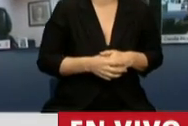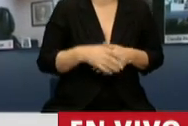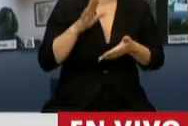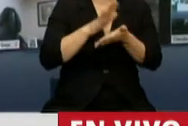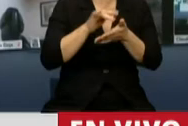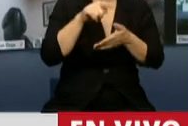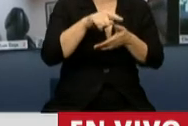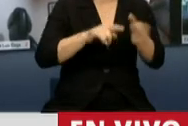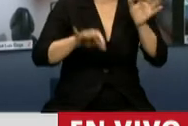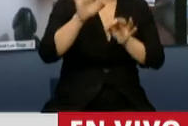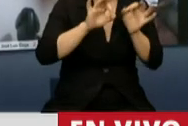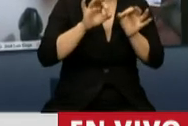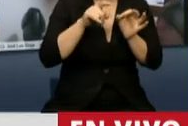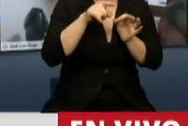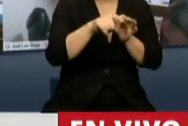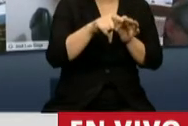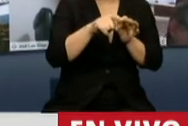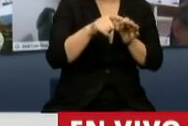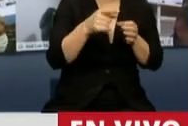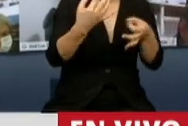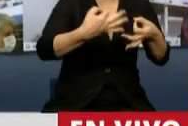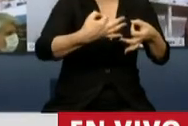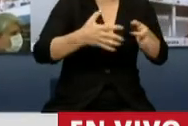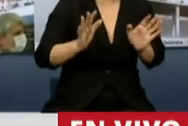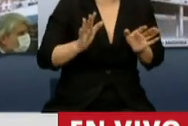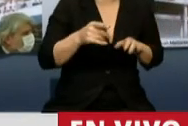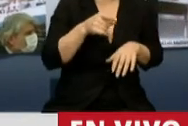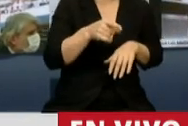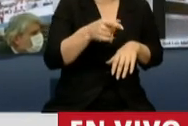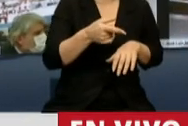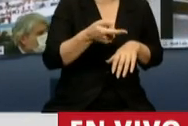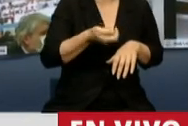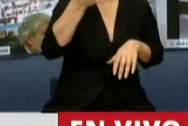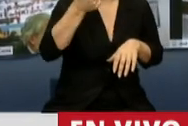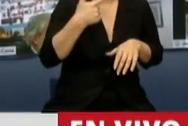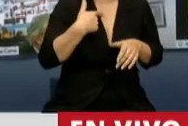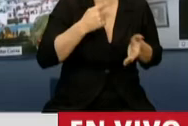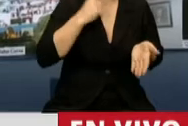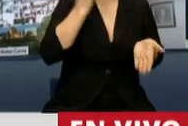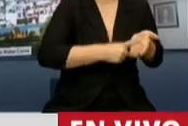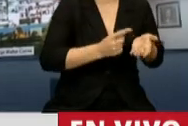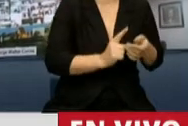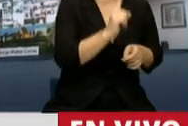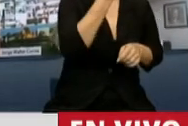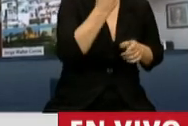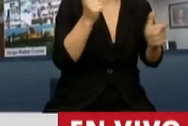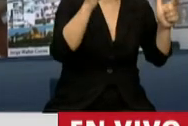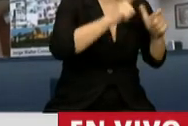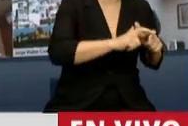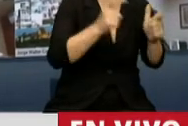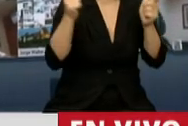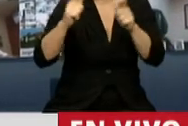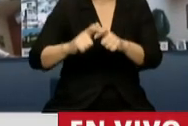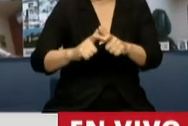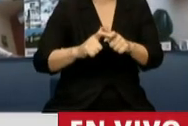este proyecto, todos positivos, facilitaron la elaboración de un dictamen único entre las dos comisiones